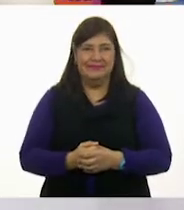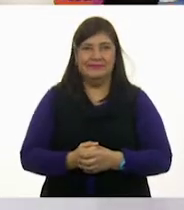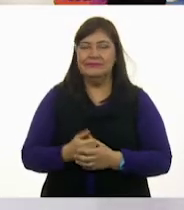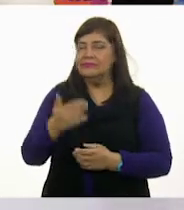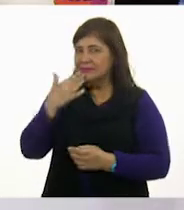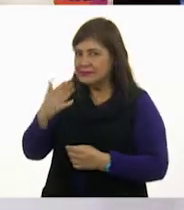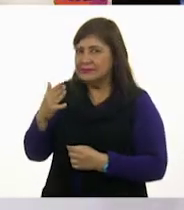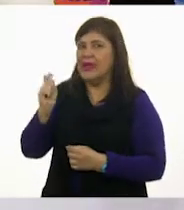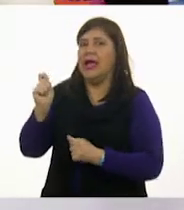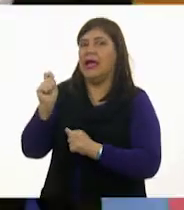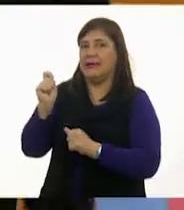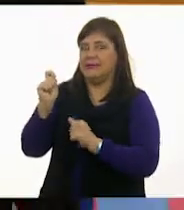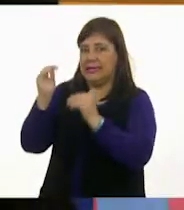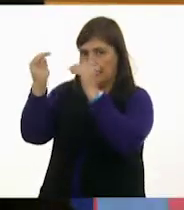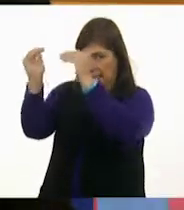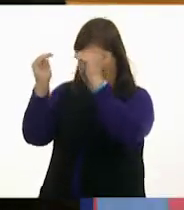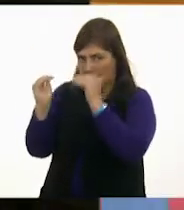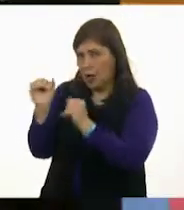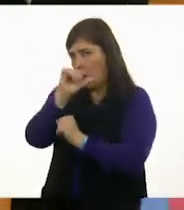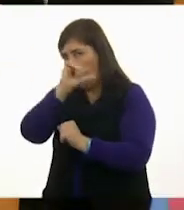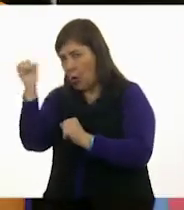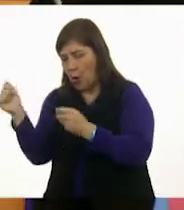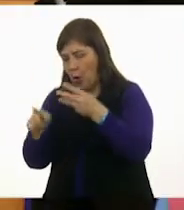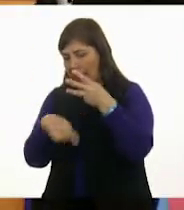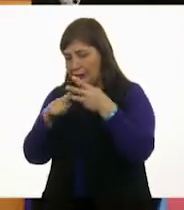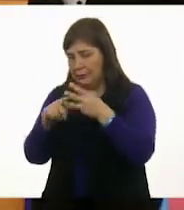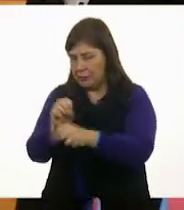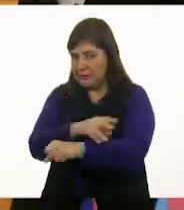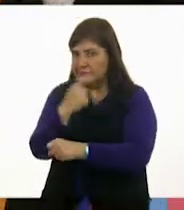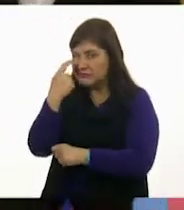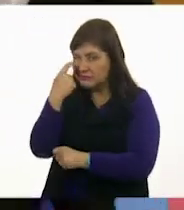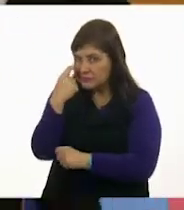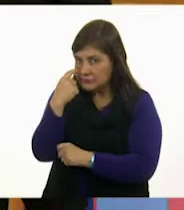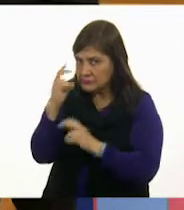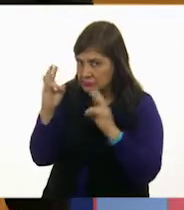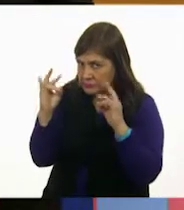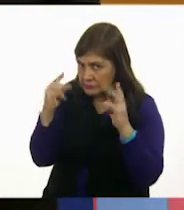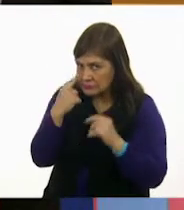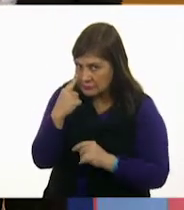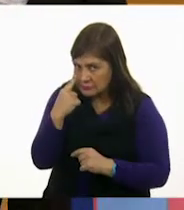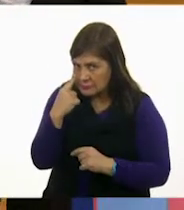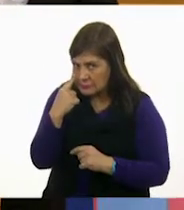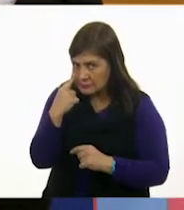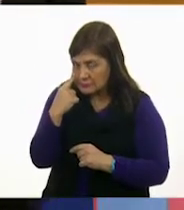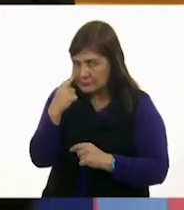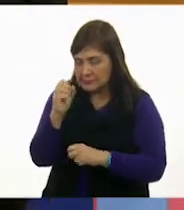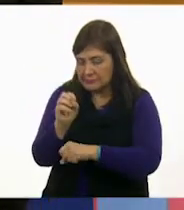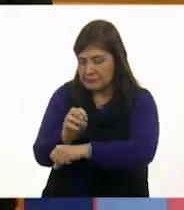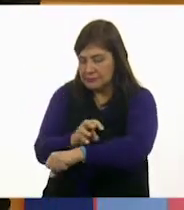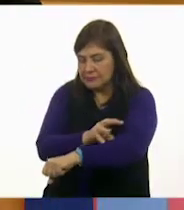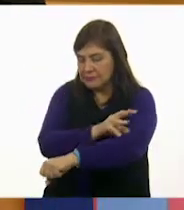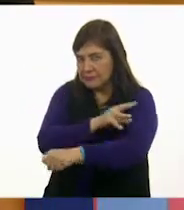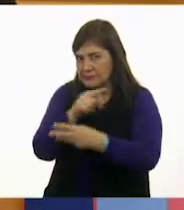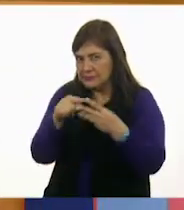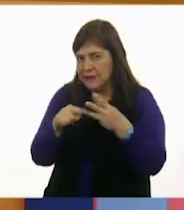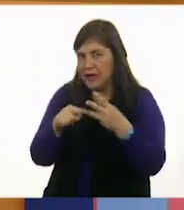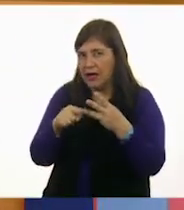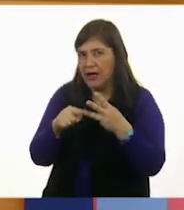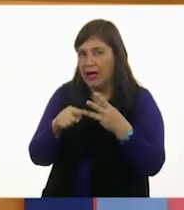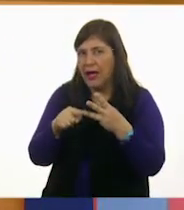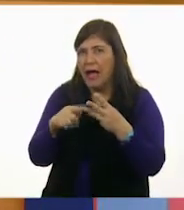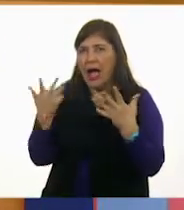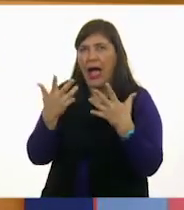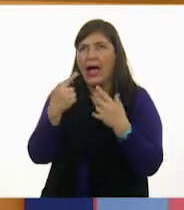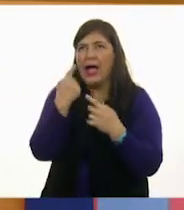Siguiente. Siguiente emoción. Sí. Fíjate bien. Es una emoción que hace que abras la